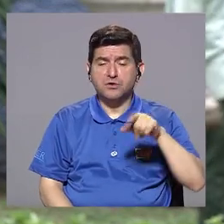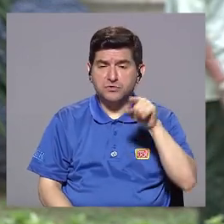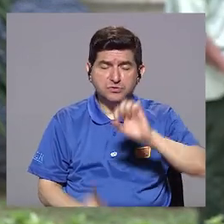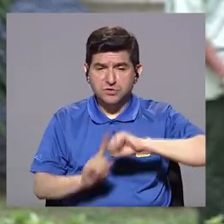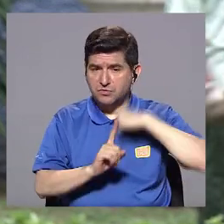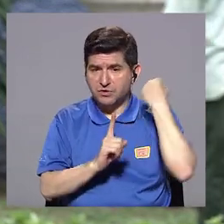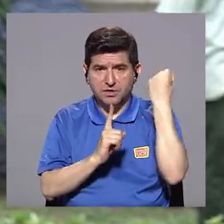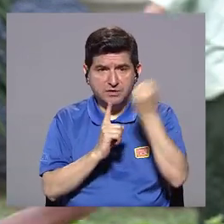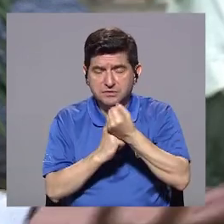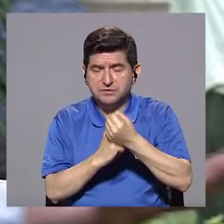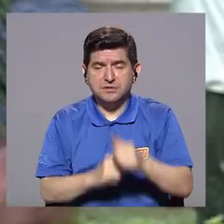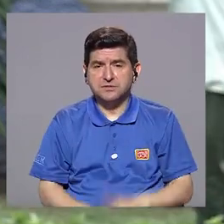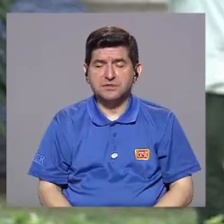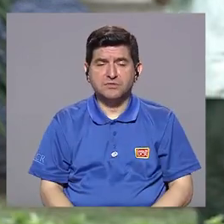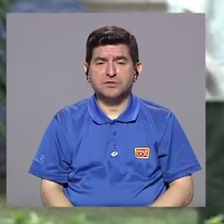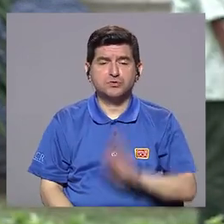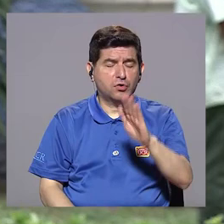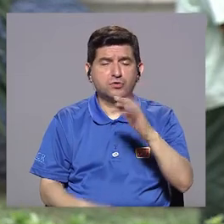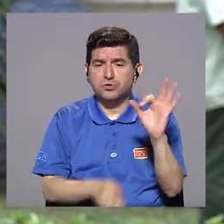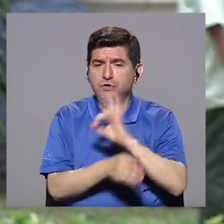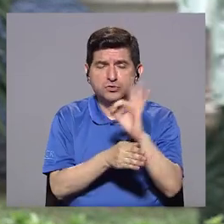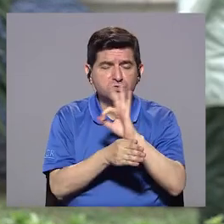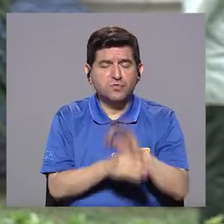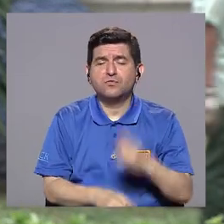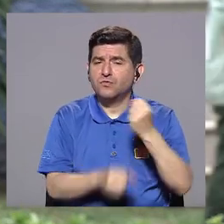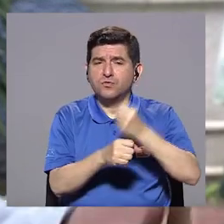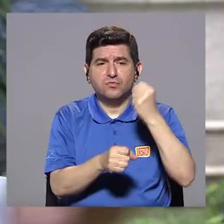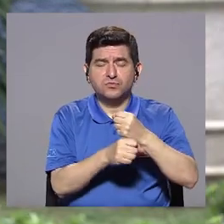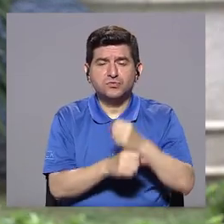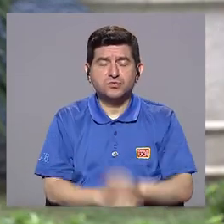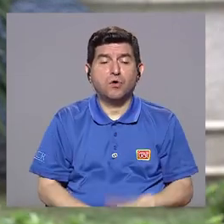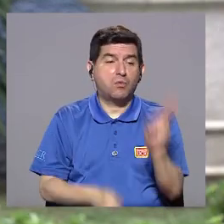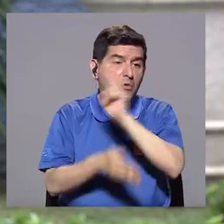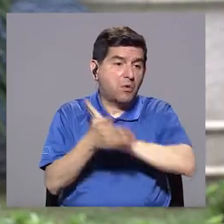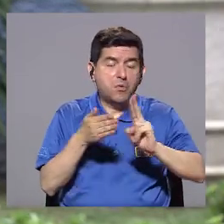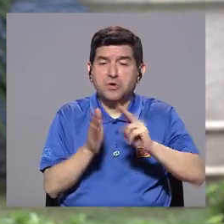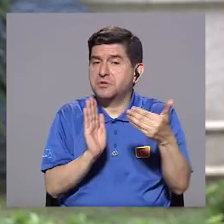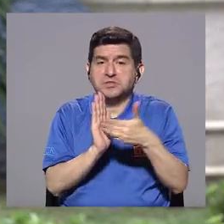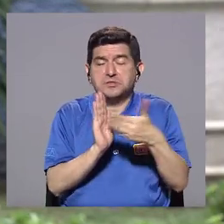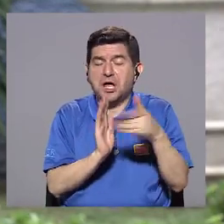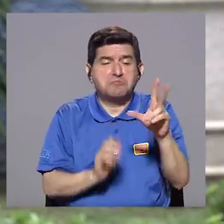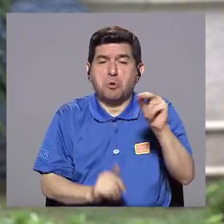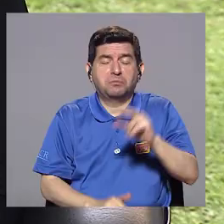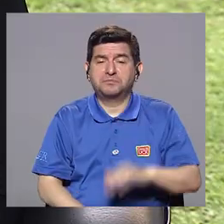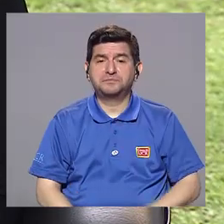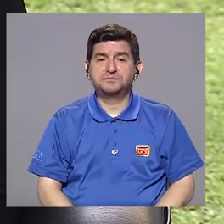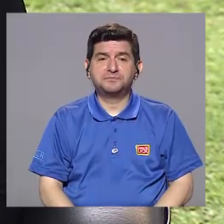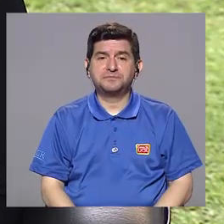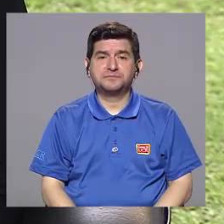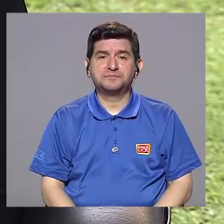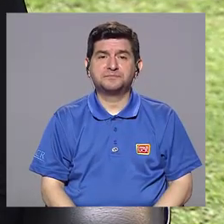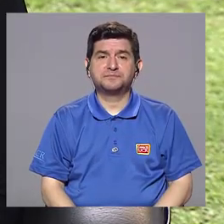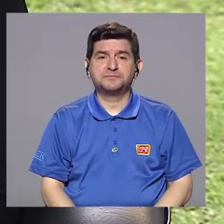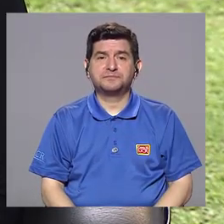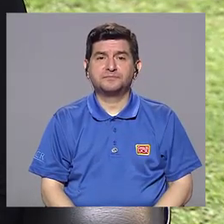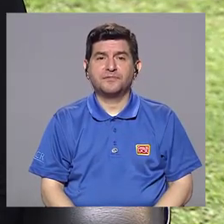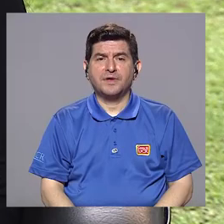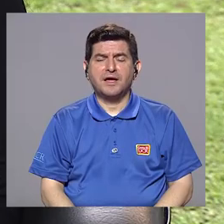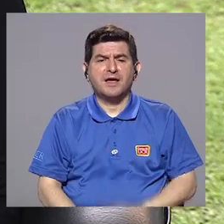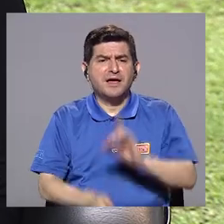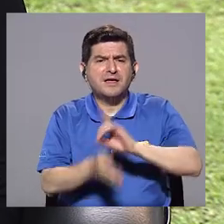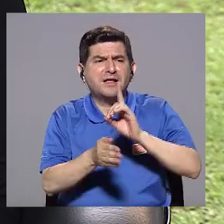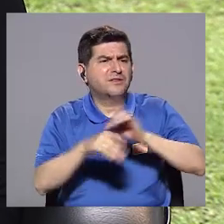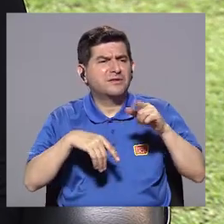en su desenvolvimiento laboral o en la universidad. Doctor, ¿a dónde